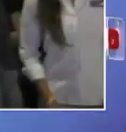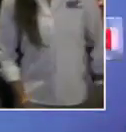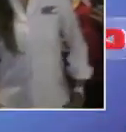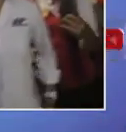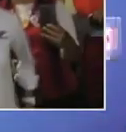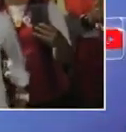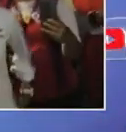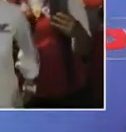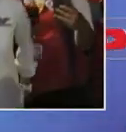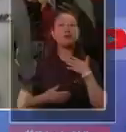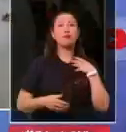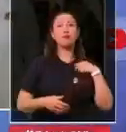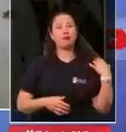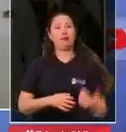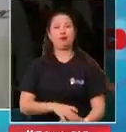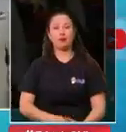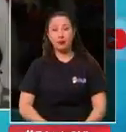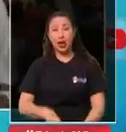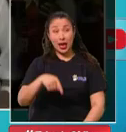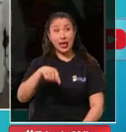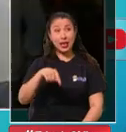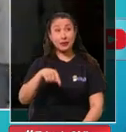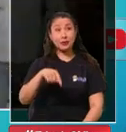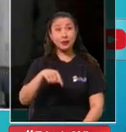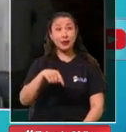saltado por allá? Polo, caminero Concepción.